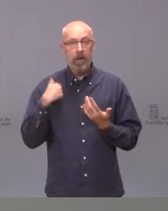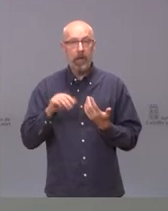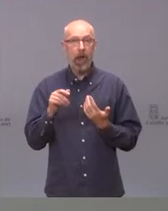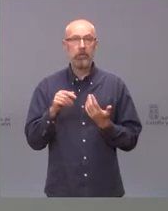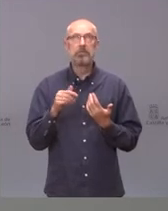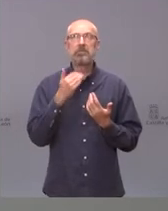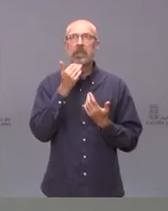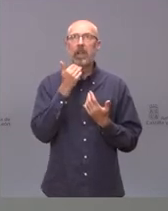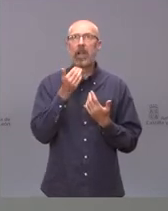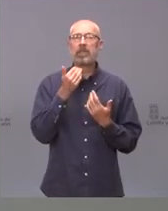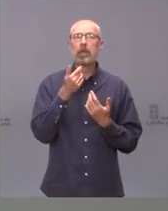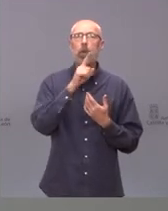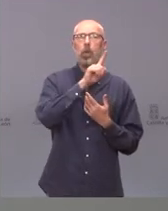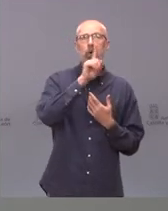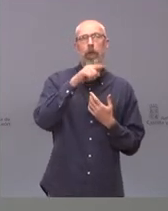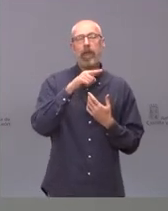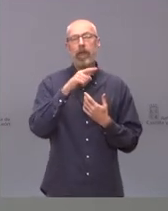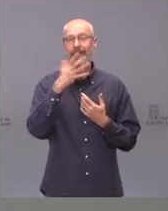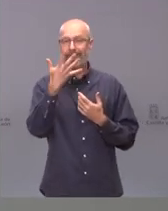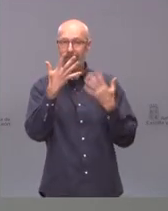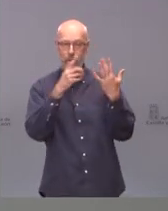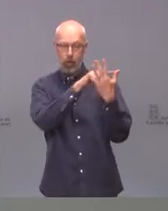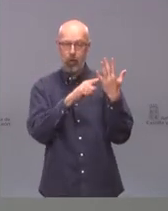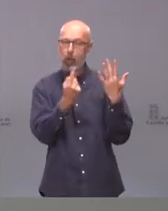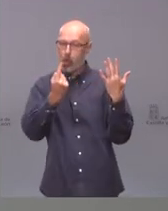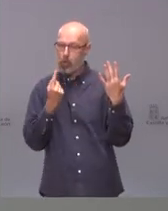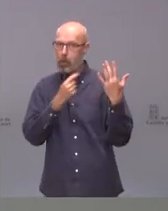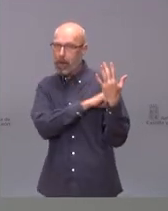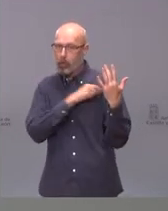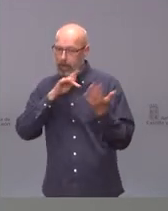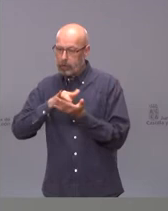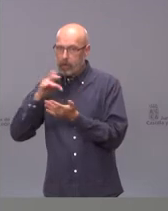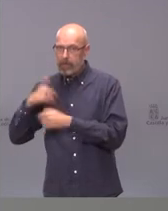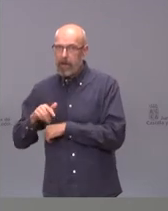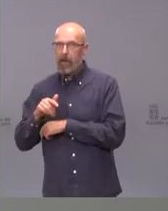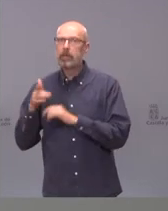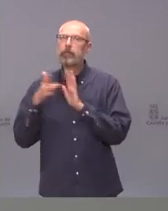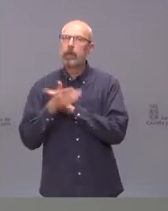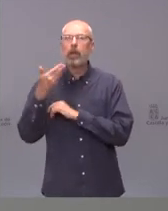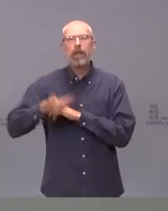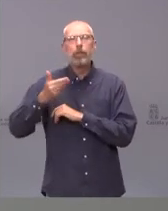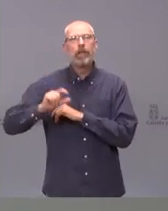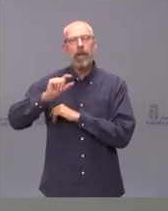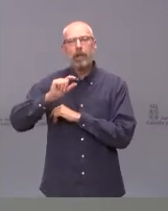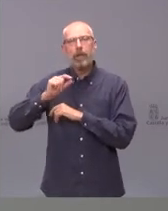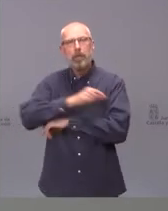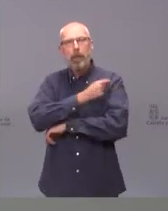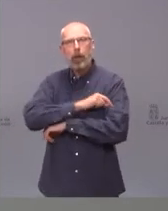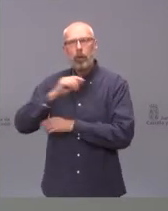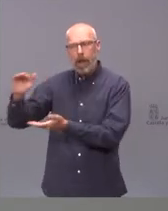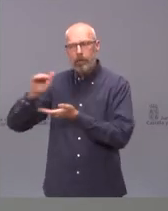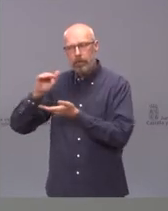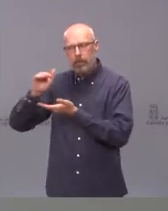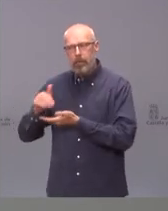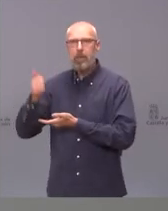en torno uno de cada cinco ya vacunados es bueno, pero el limitante sigue siendo el número de vacunas. empezamos a recibir muchas vacunas de todas las